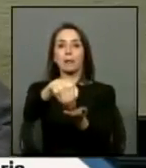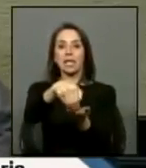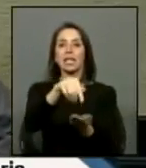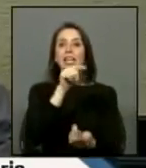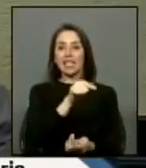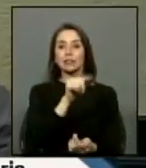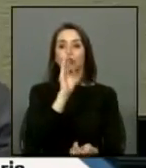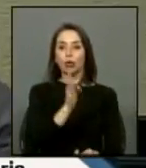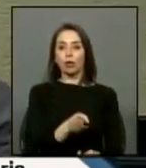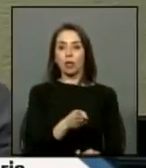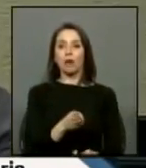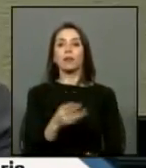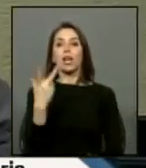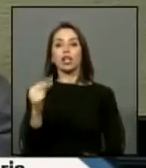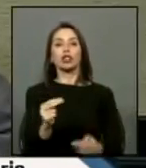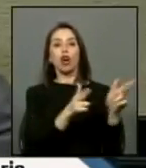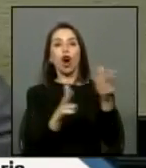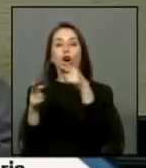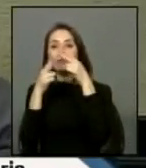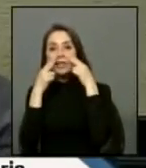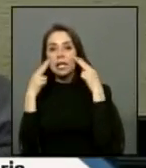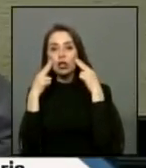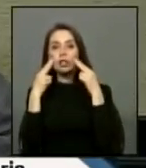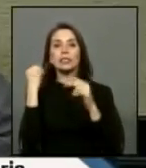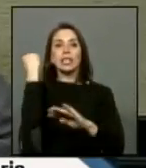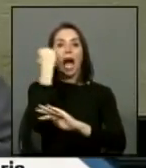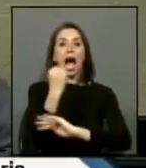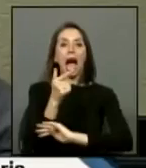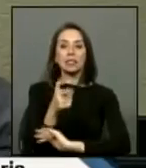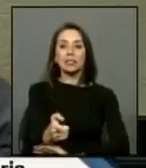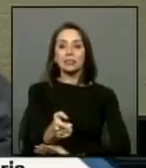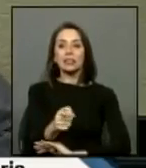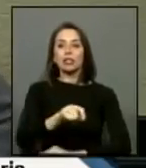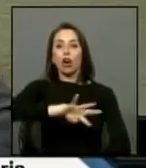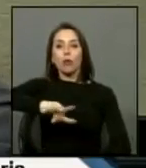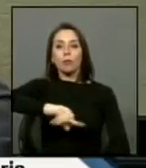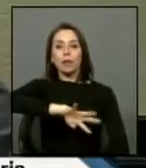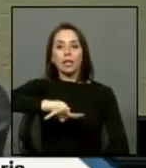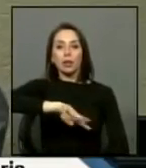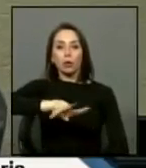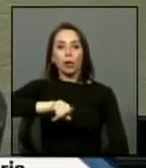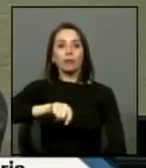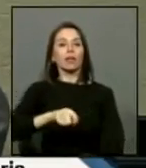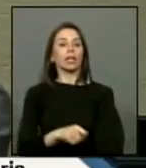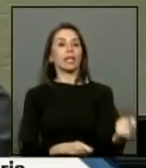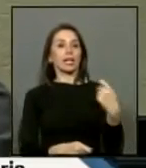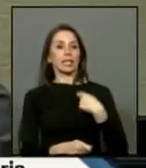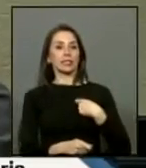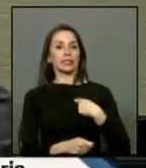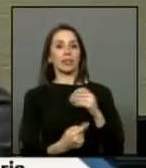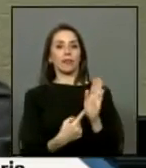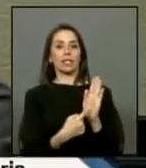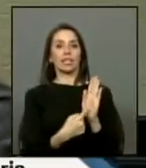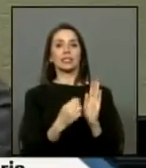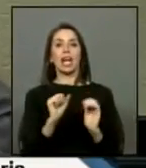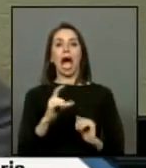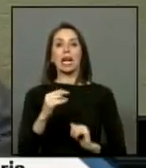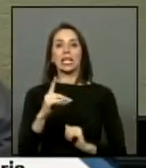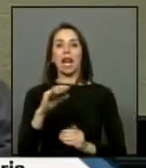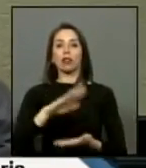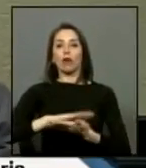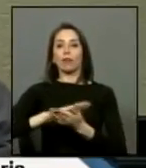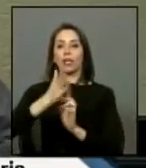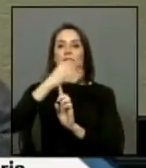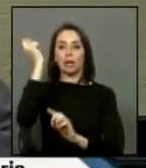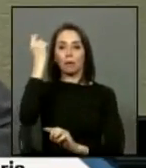deberían ser y no los terroristas asesinos y delincuentes que van a recibir este aguinaldo de fiestas